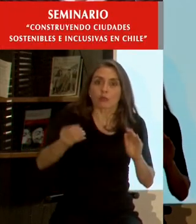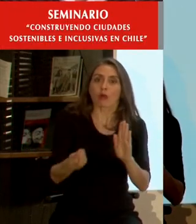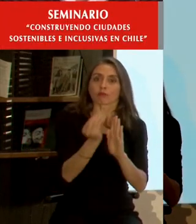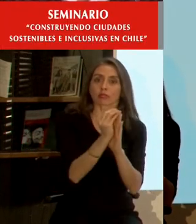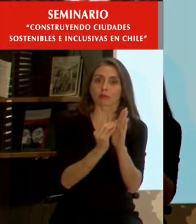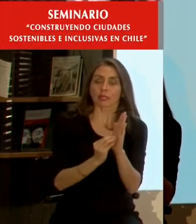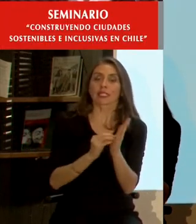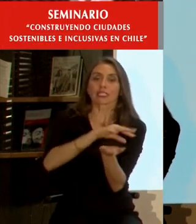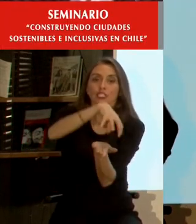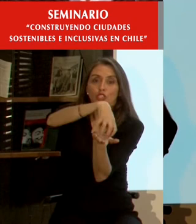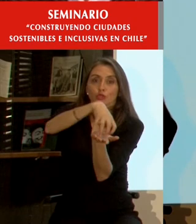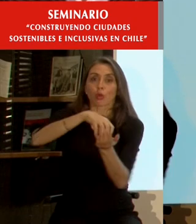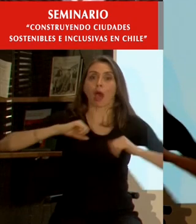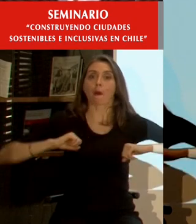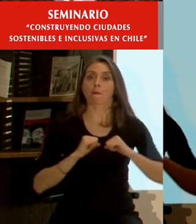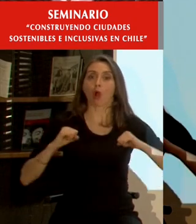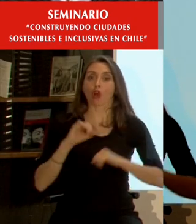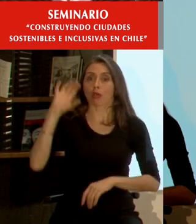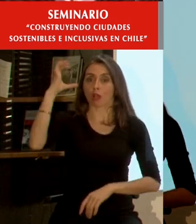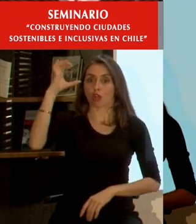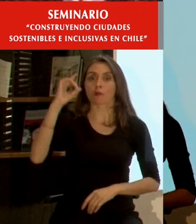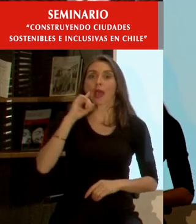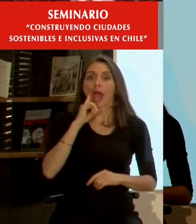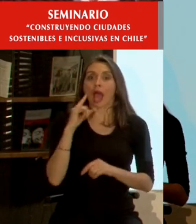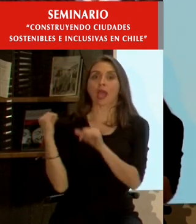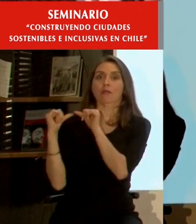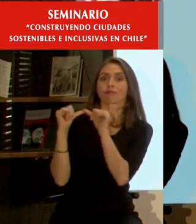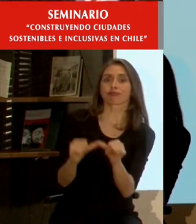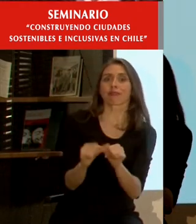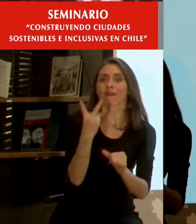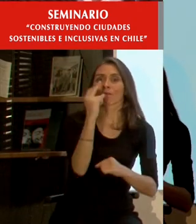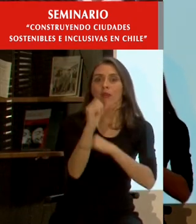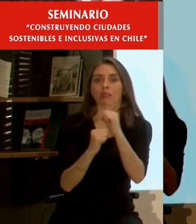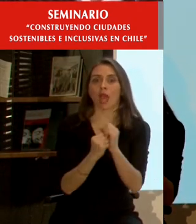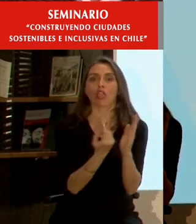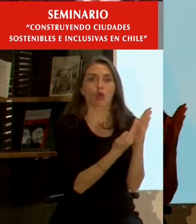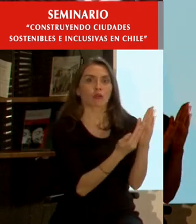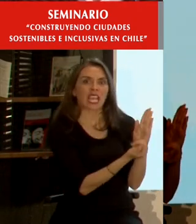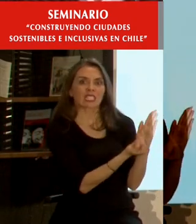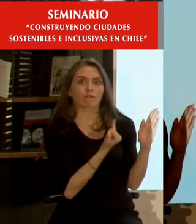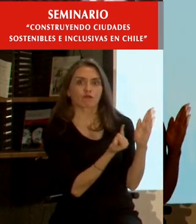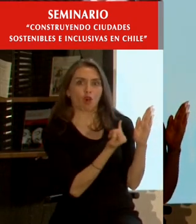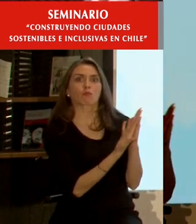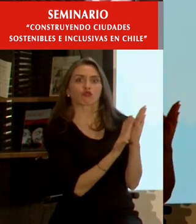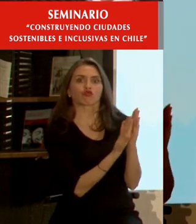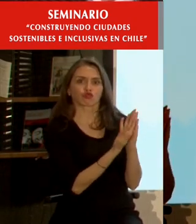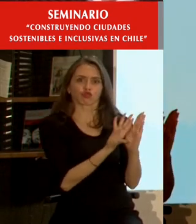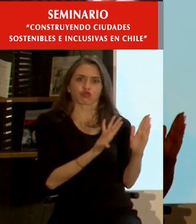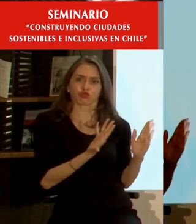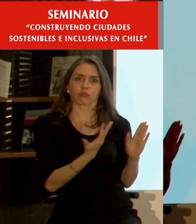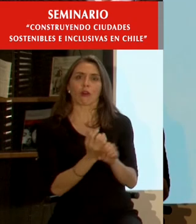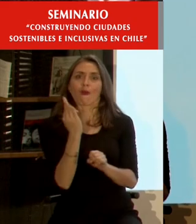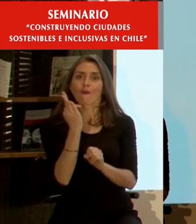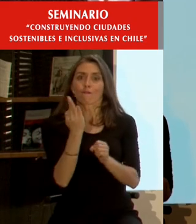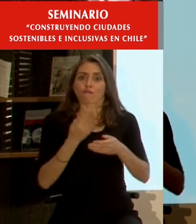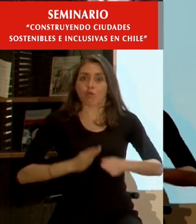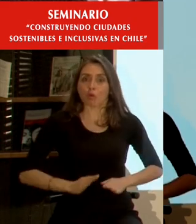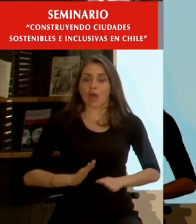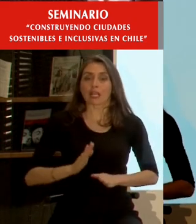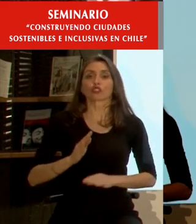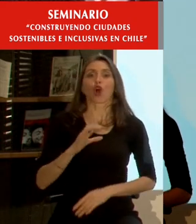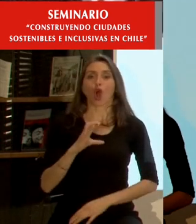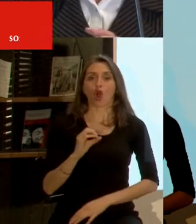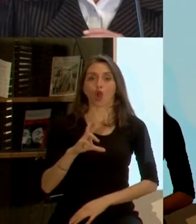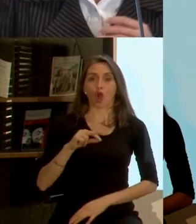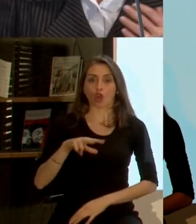ciudades como Bogotá que cuentan con información de más de 20 años lo que es interesante es que en este momento la Fundación Corona ya